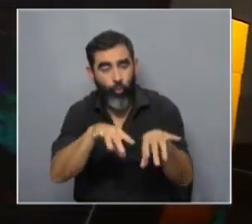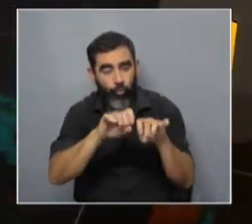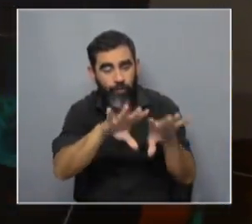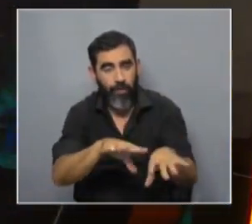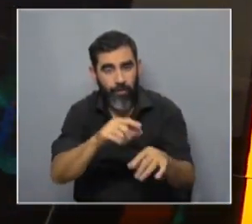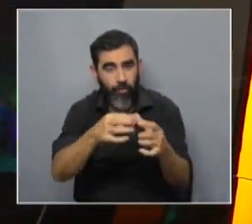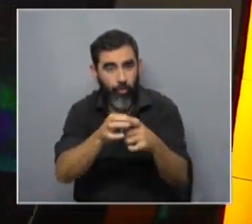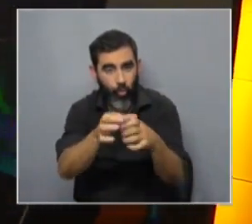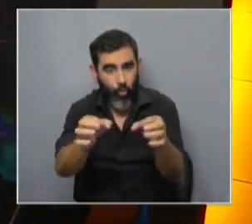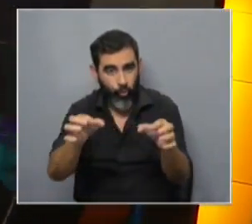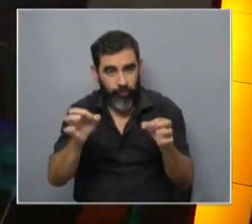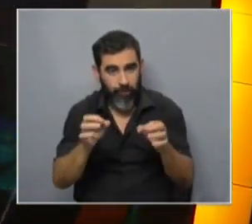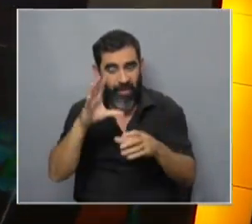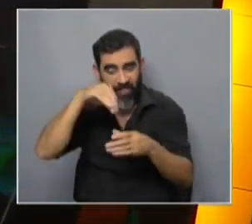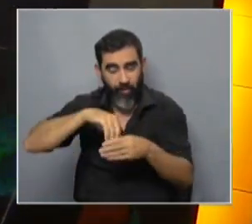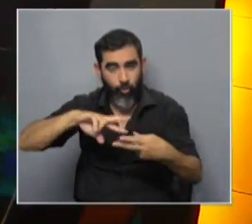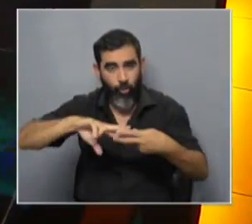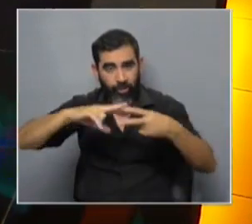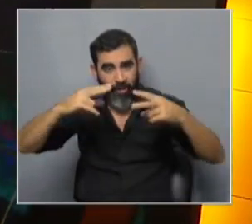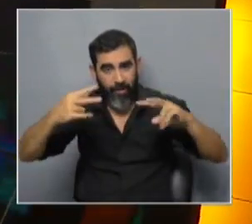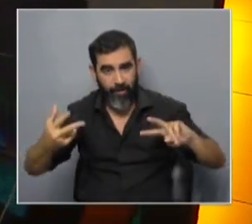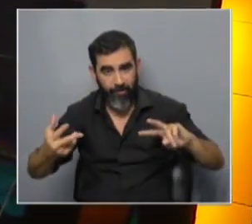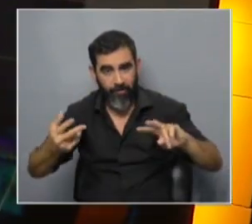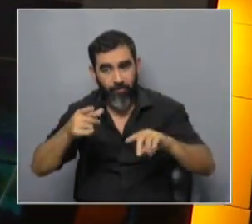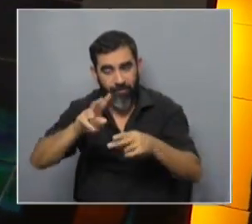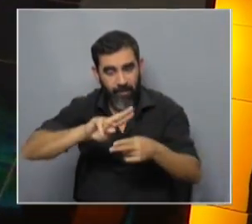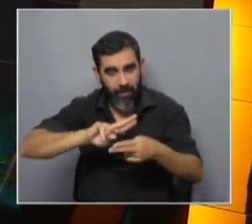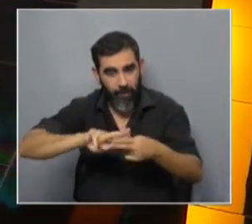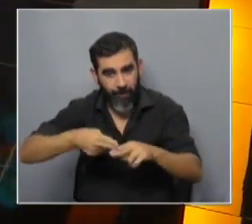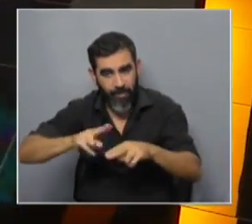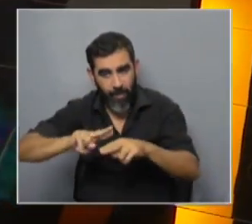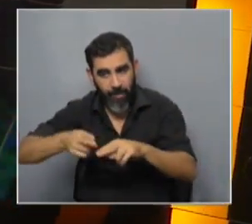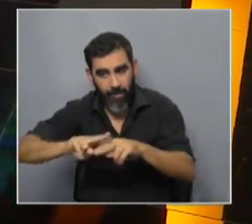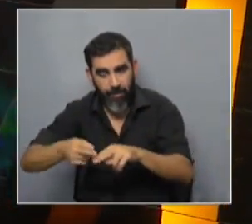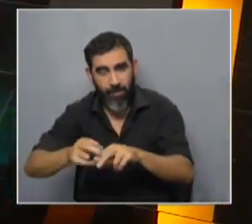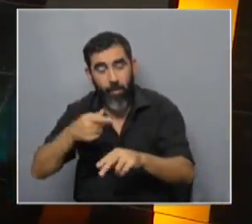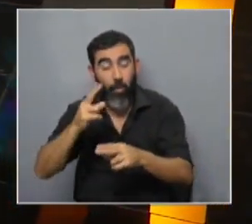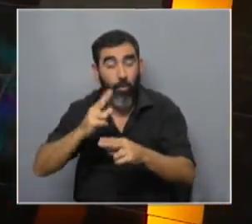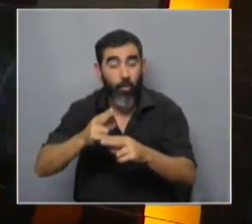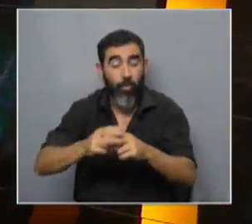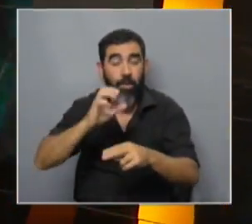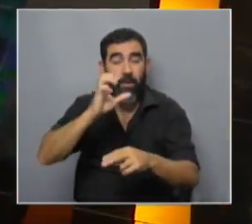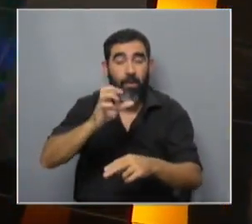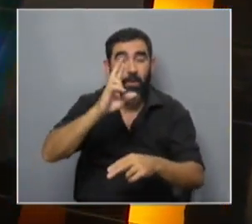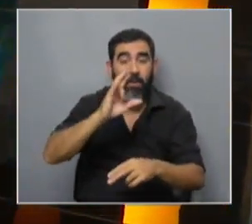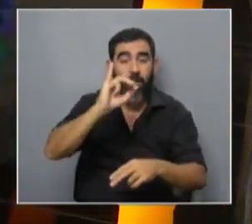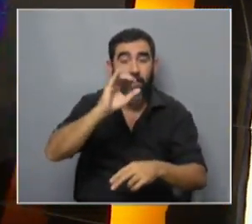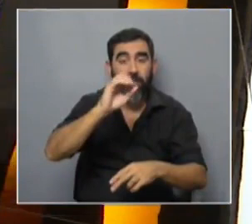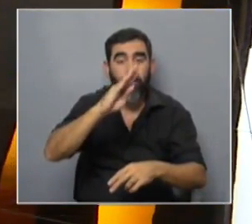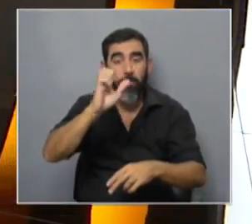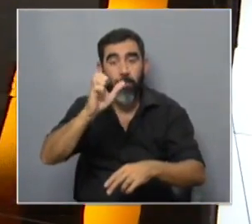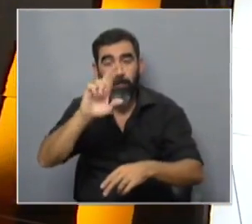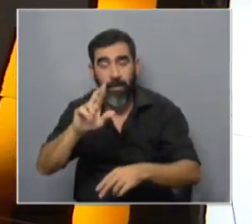estos microorganismos dentro de su genoma, entre esas repeticiones que posteriormente llamaríamos CRISPR y gracias a esa